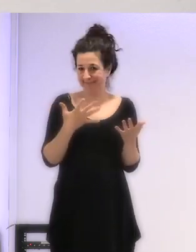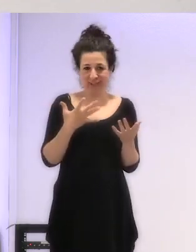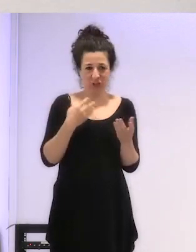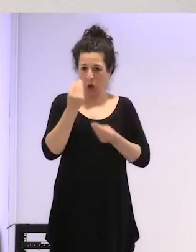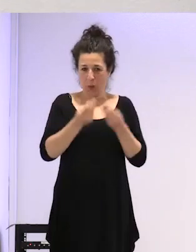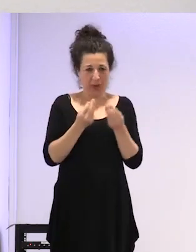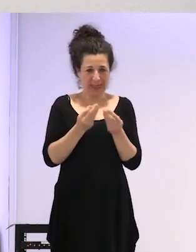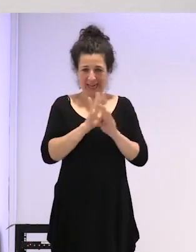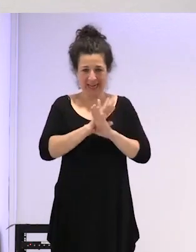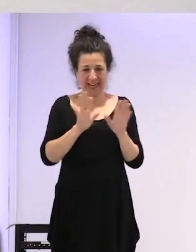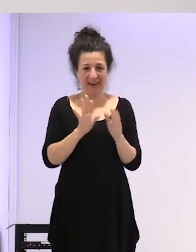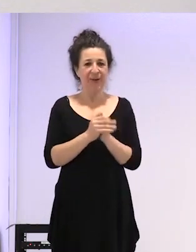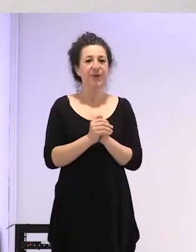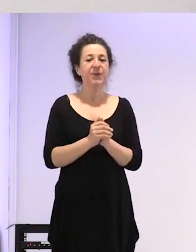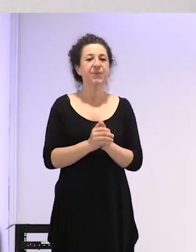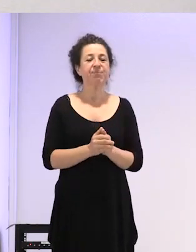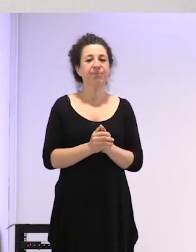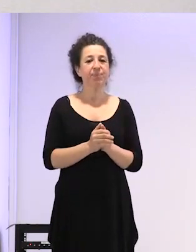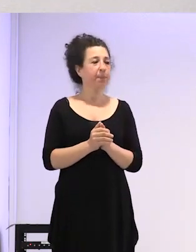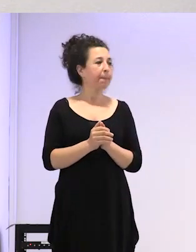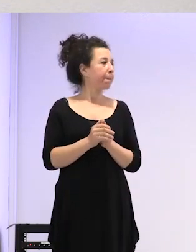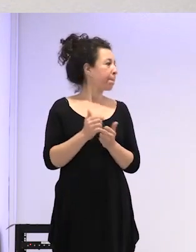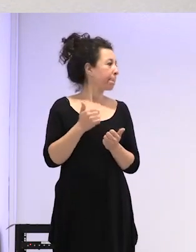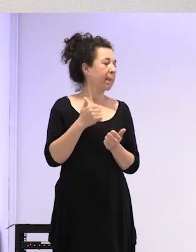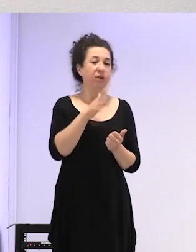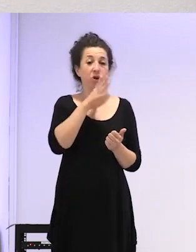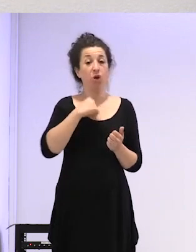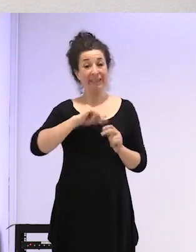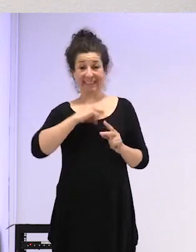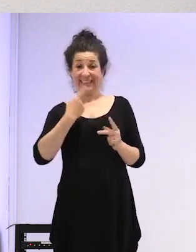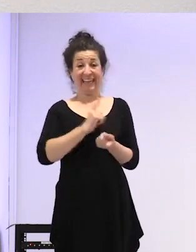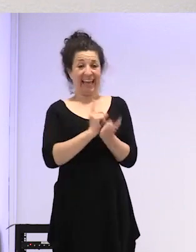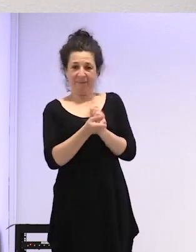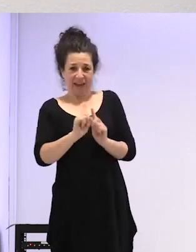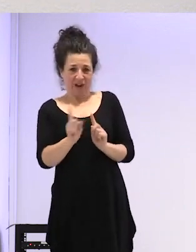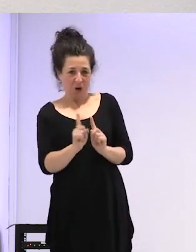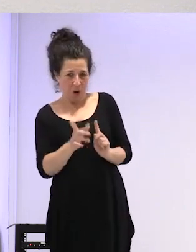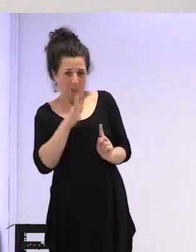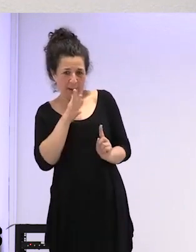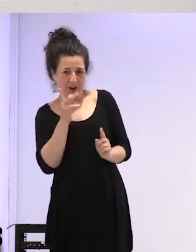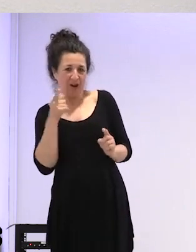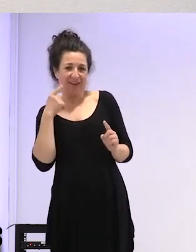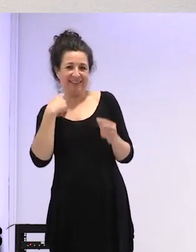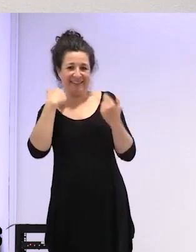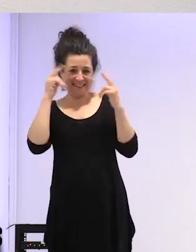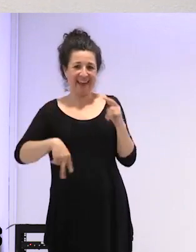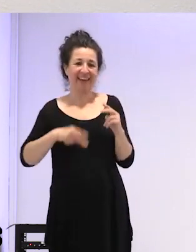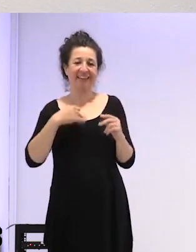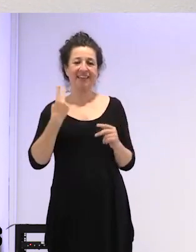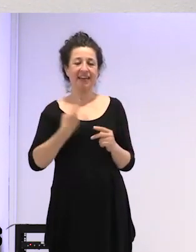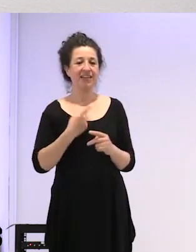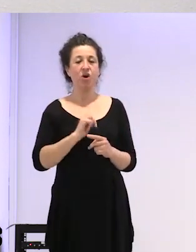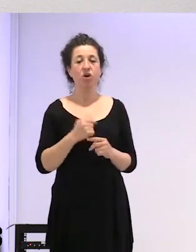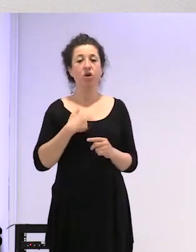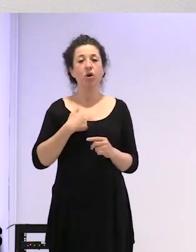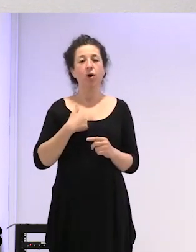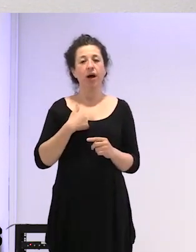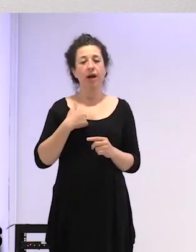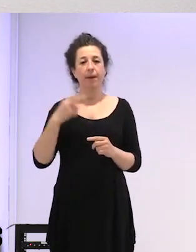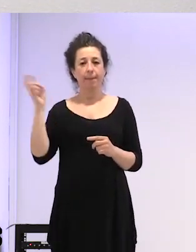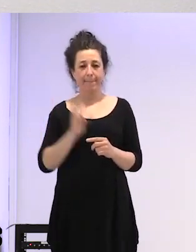y bueno hay un médico de familia hay 2 matronas pensad que yo vengo de ginecología